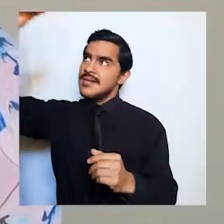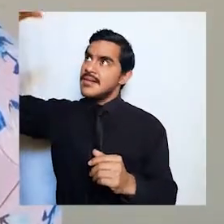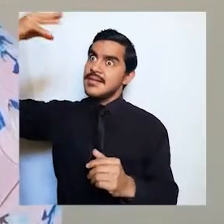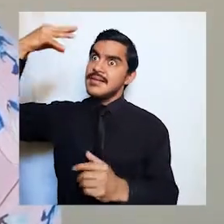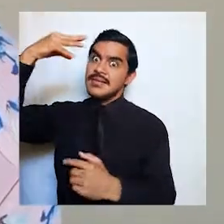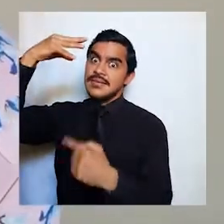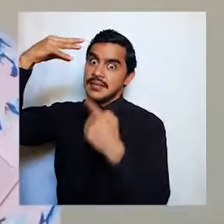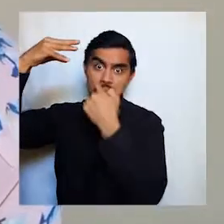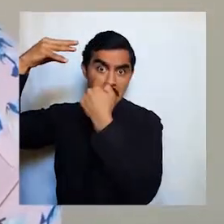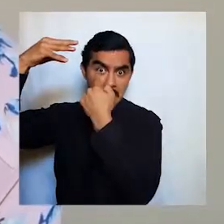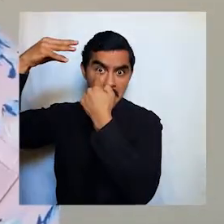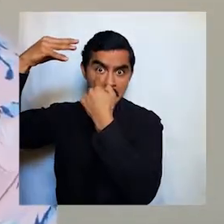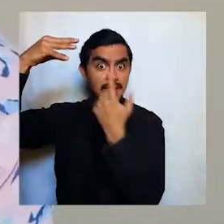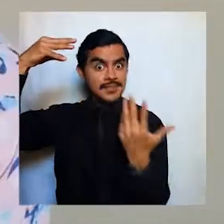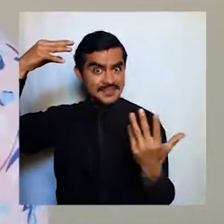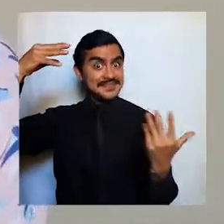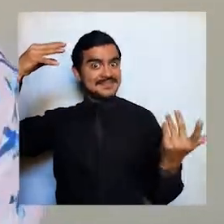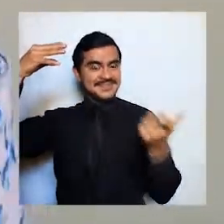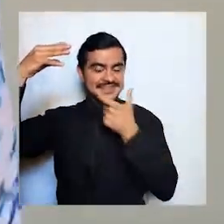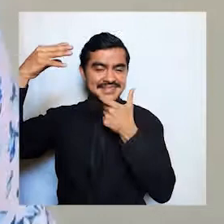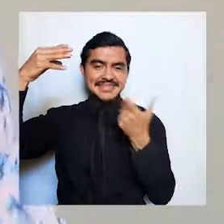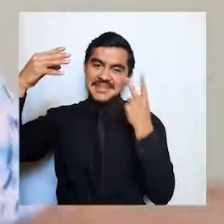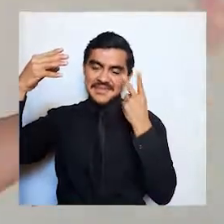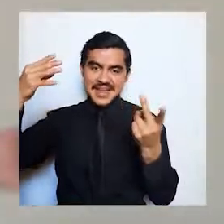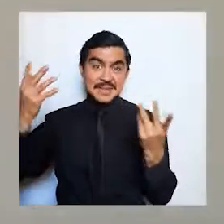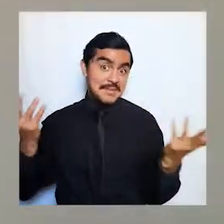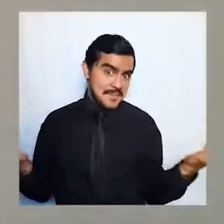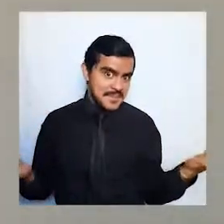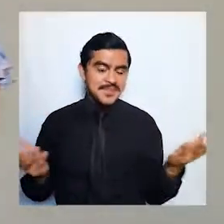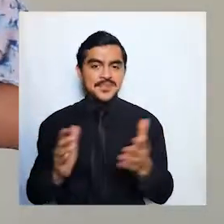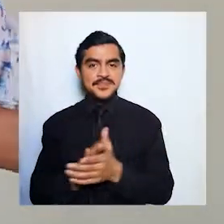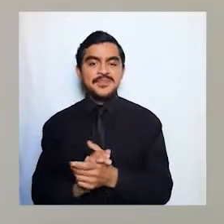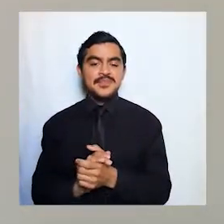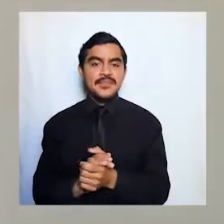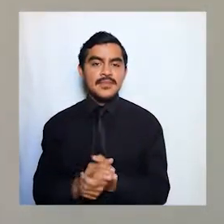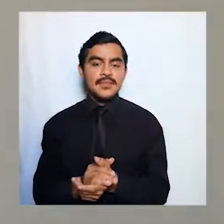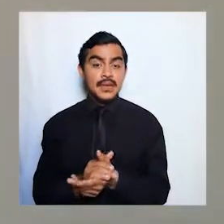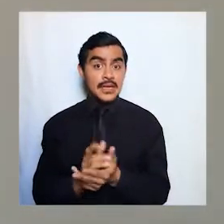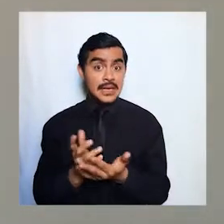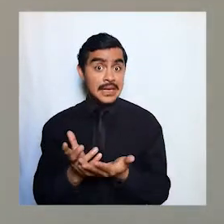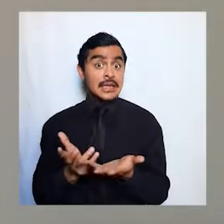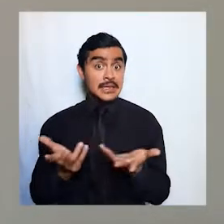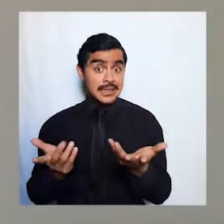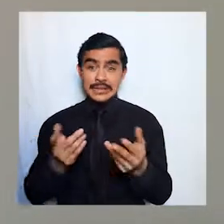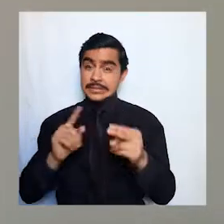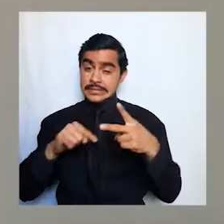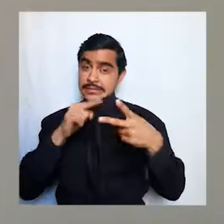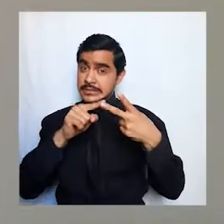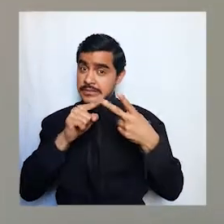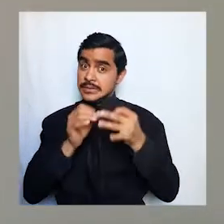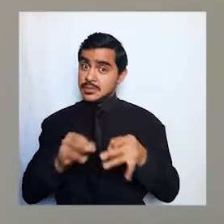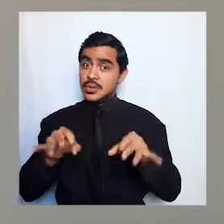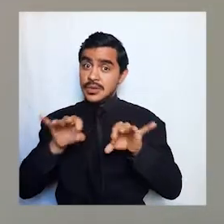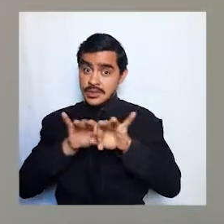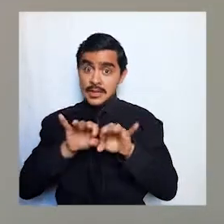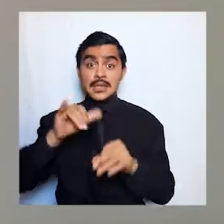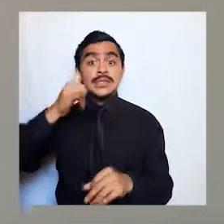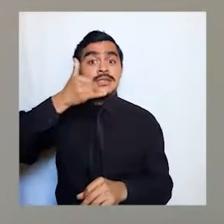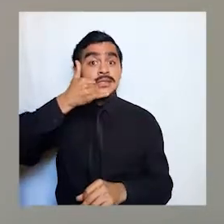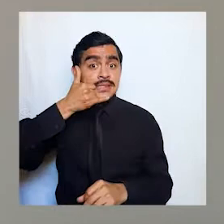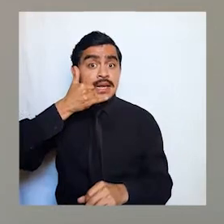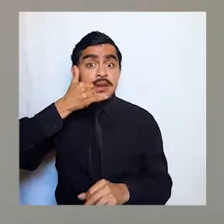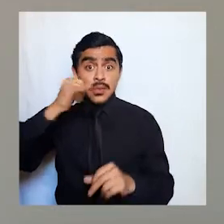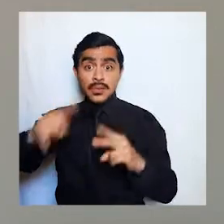ahí se mira la luz bueno pues entonces eso es lo segundo importante un celular